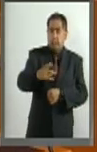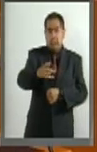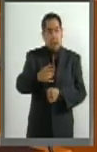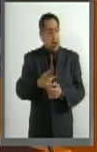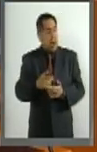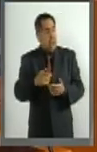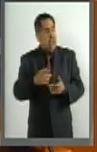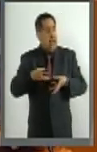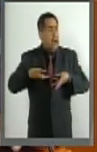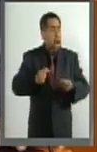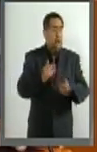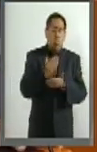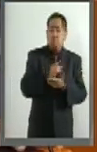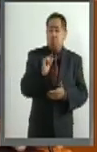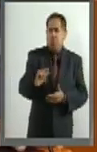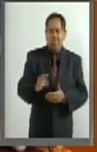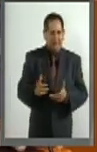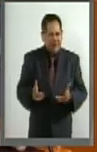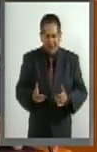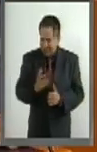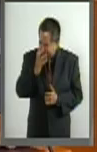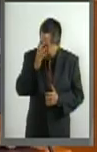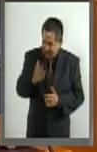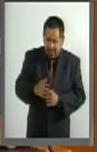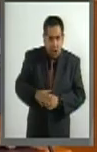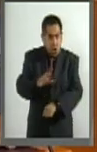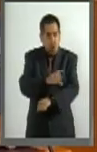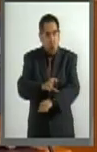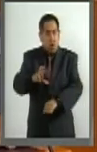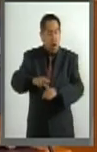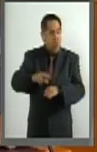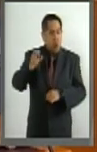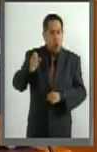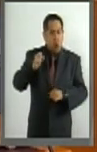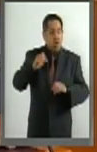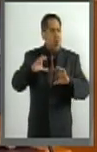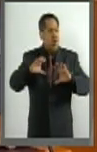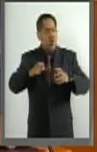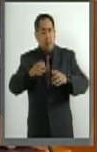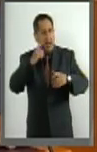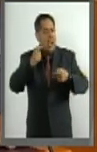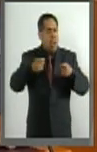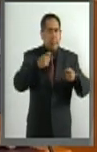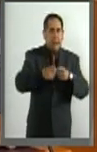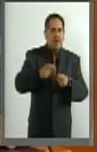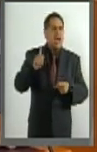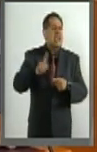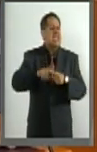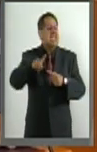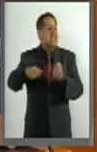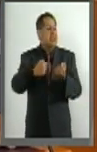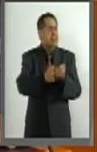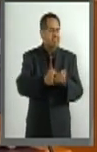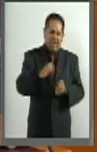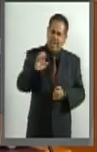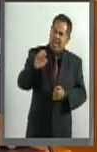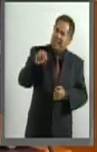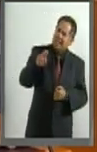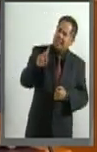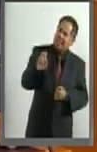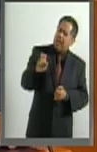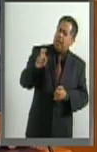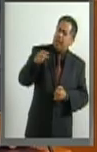menos gastó. El coordinador de campaña de Alfredo del Mazo se llama Enrique Peña Nieto.